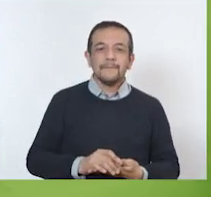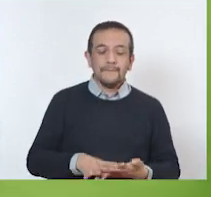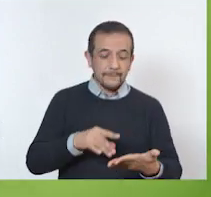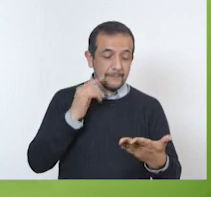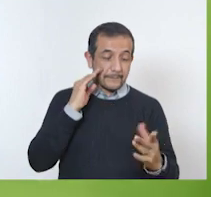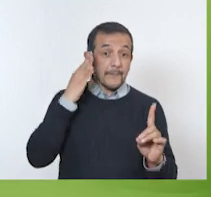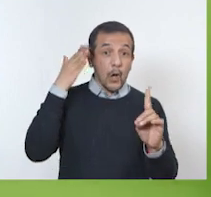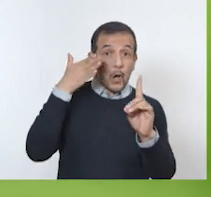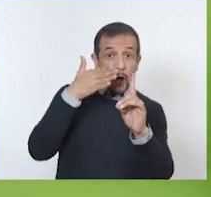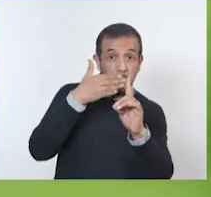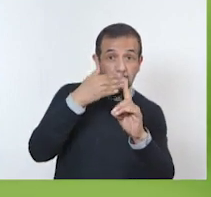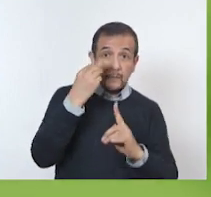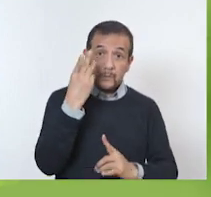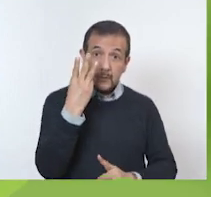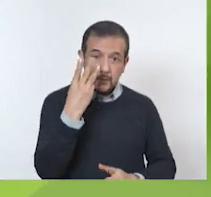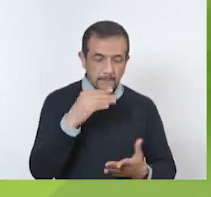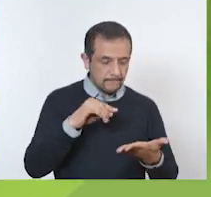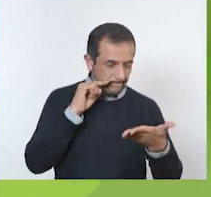Misión 3.